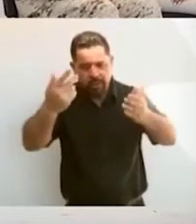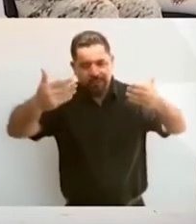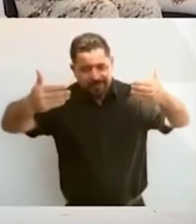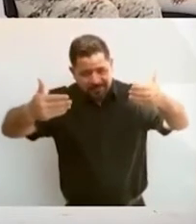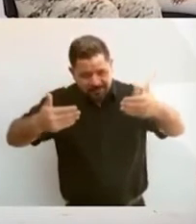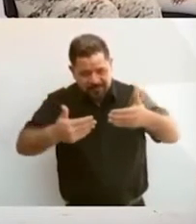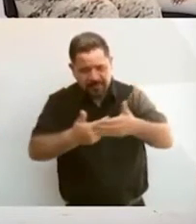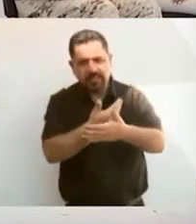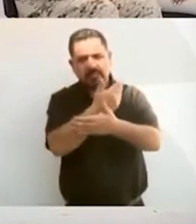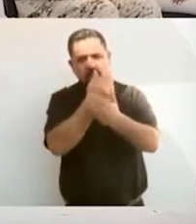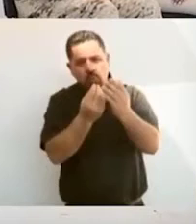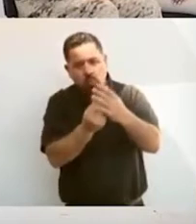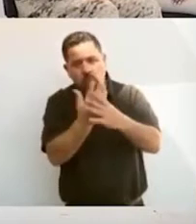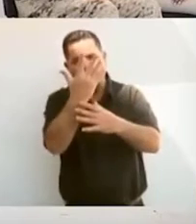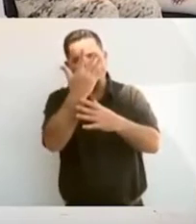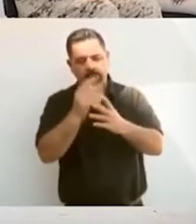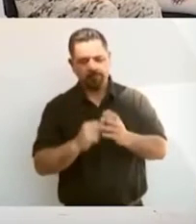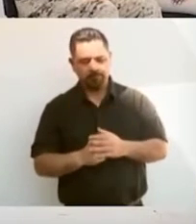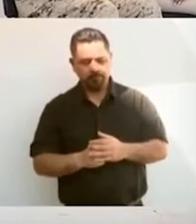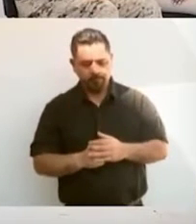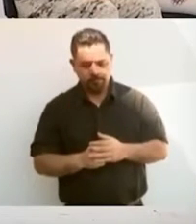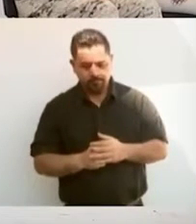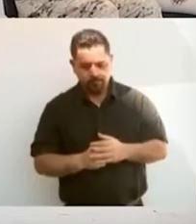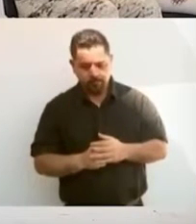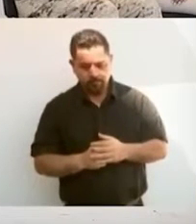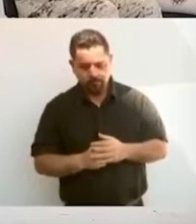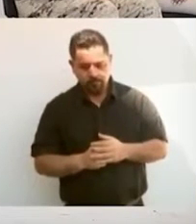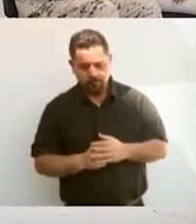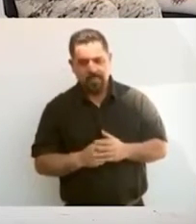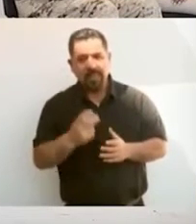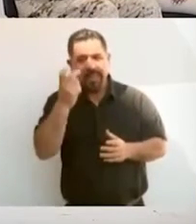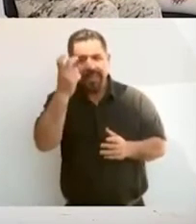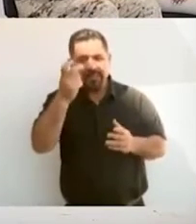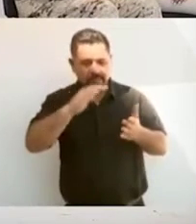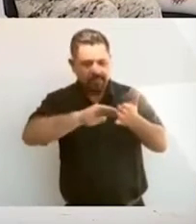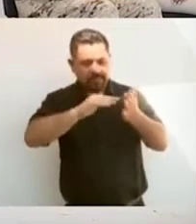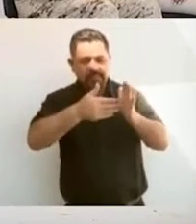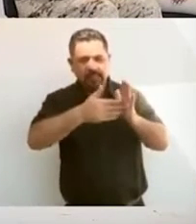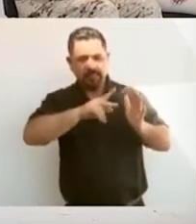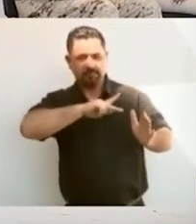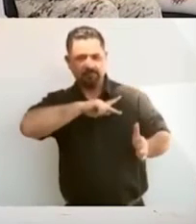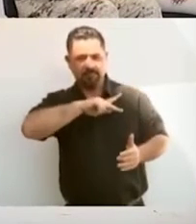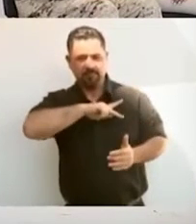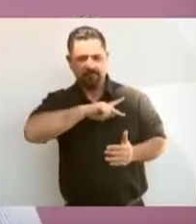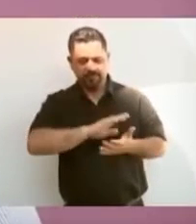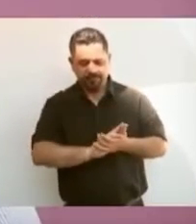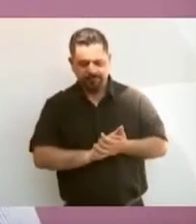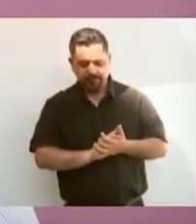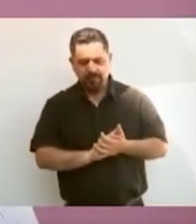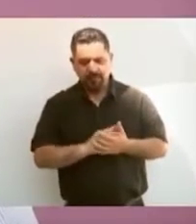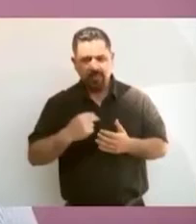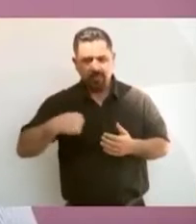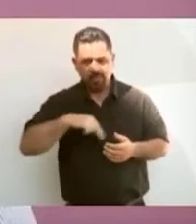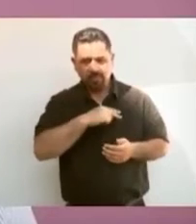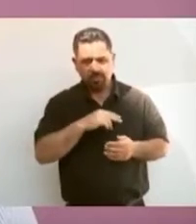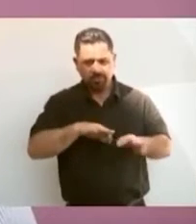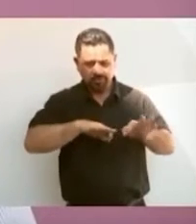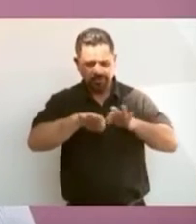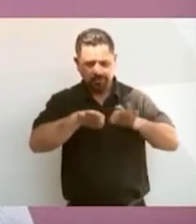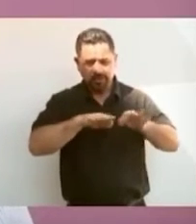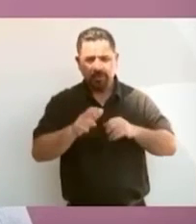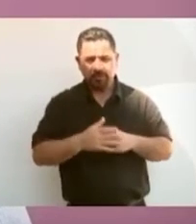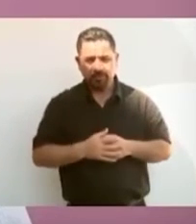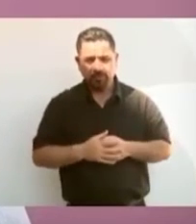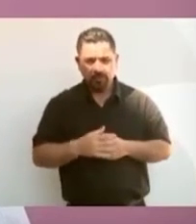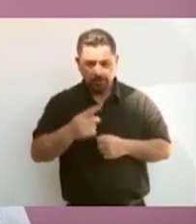Y esa es la estrategia que se está aplicando. Si